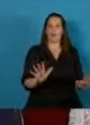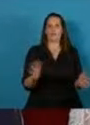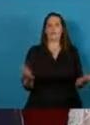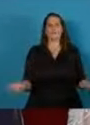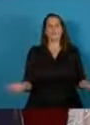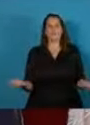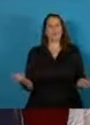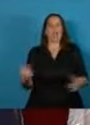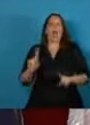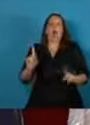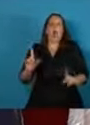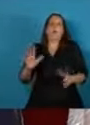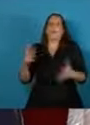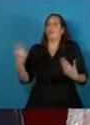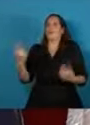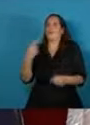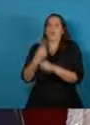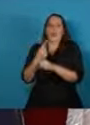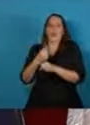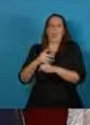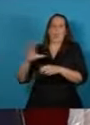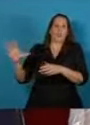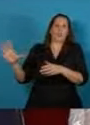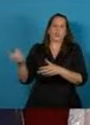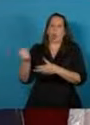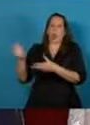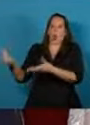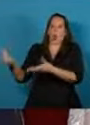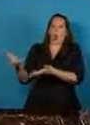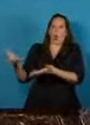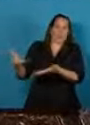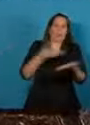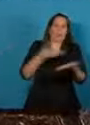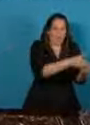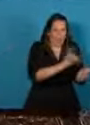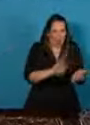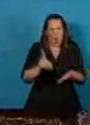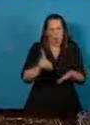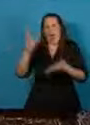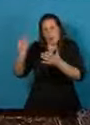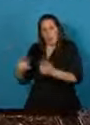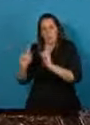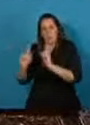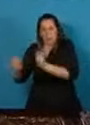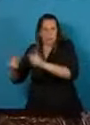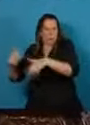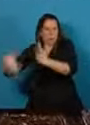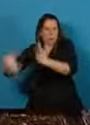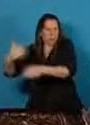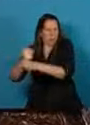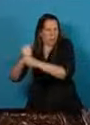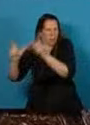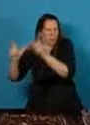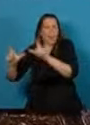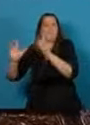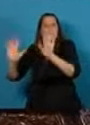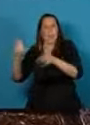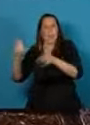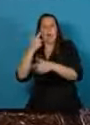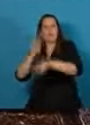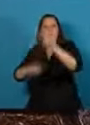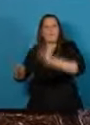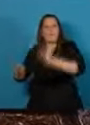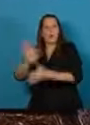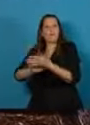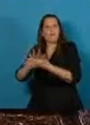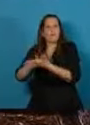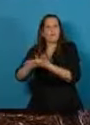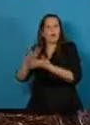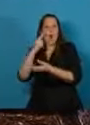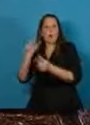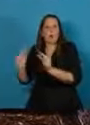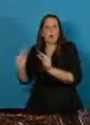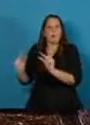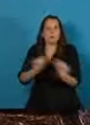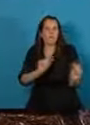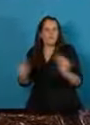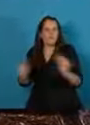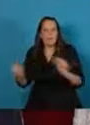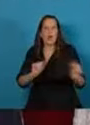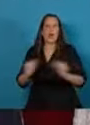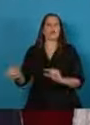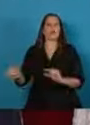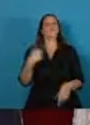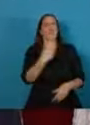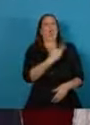afectaría el movimiento empresarial de nuestros medios periodísticos pero si vamos a reorientarla queremos que los avisos que pague nuestro